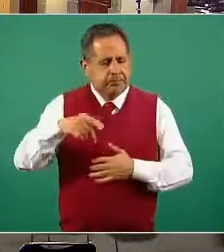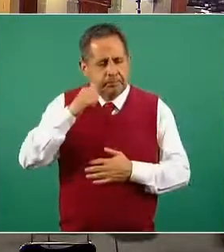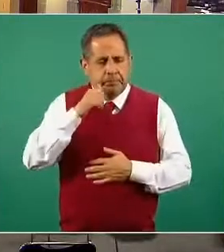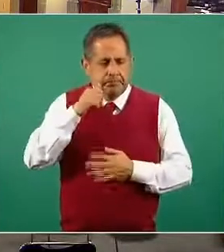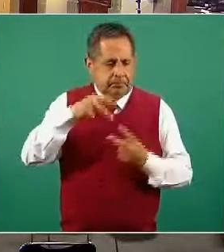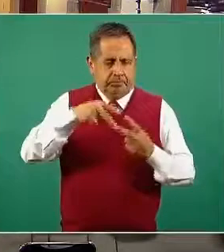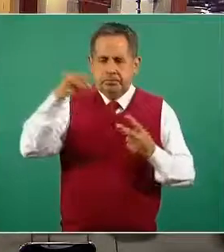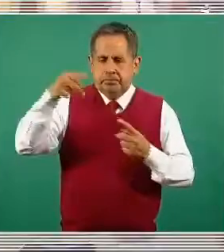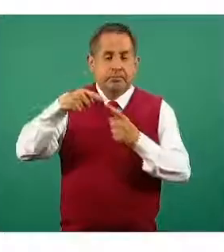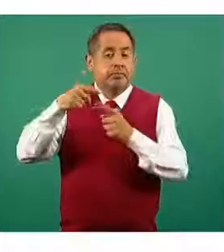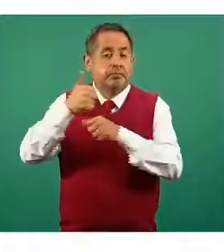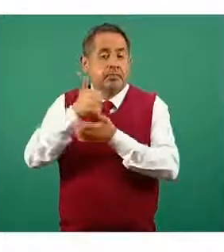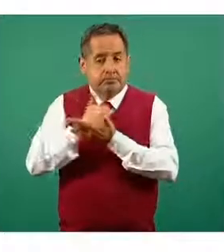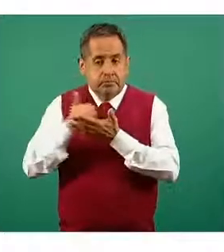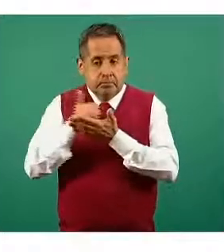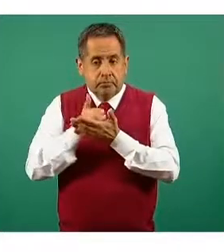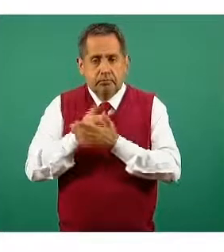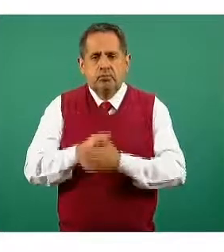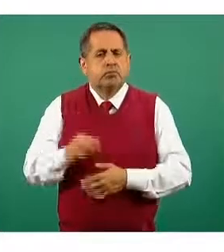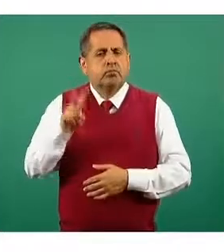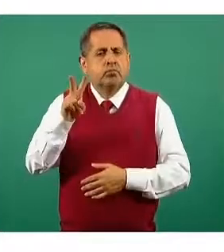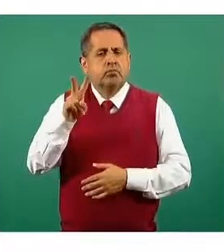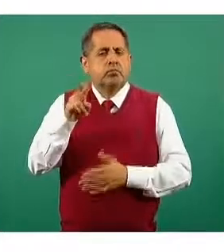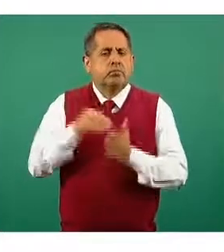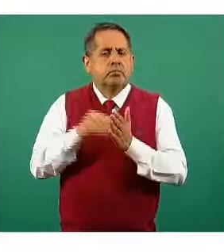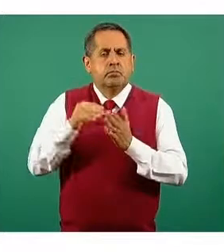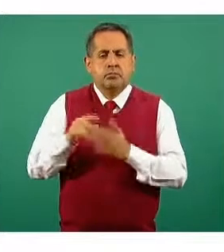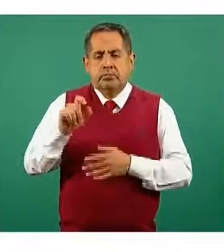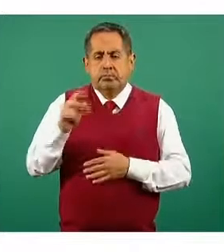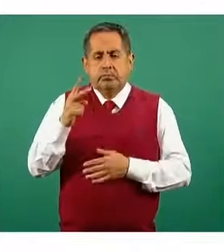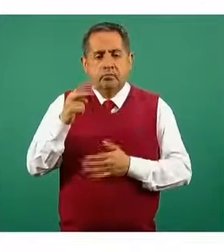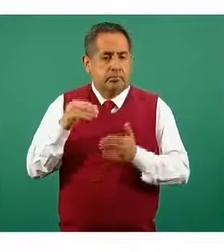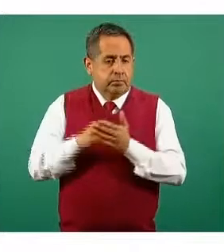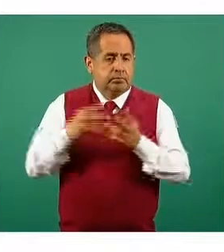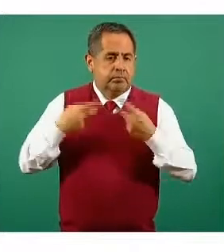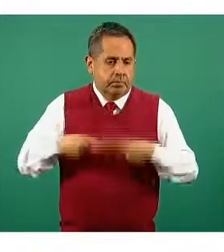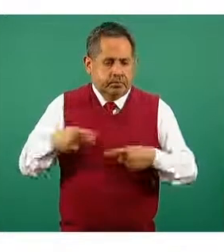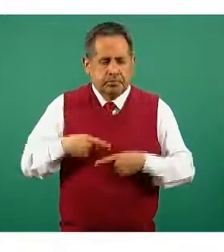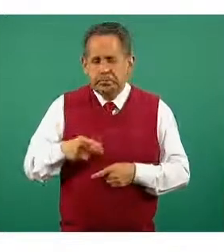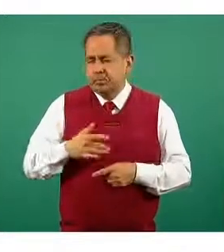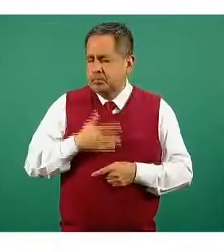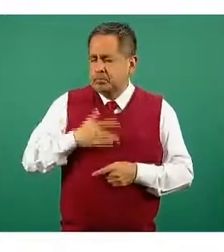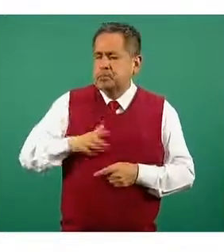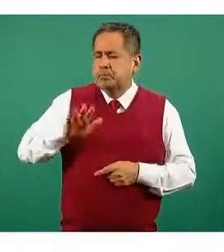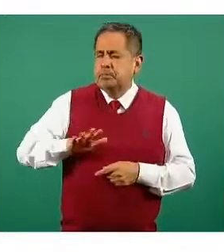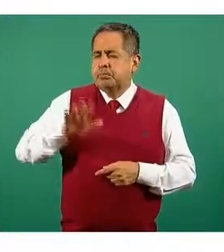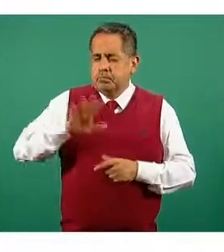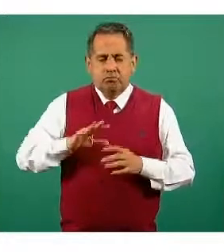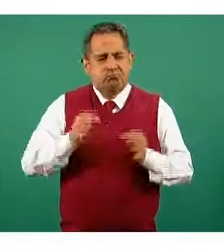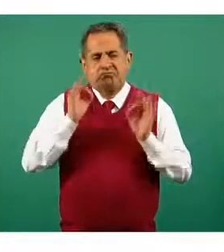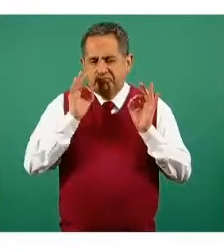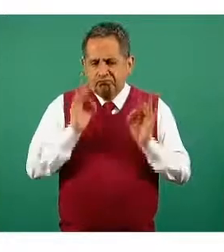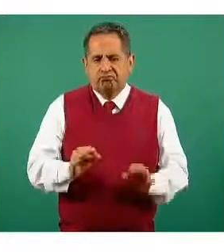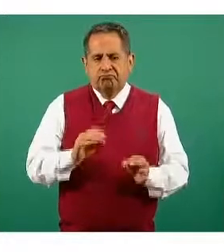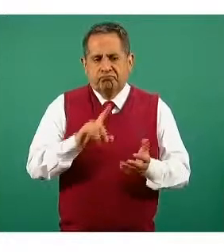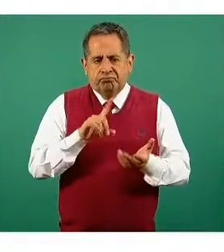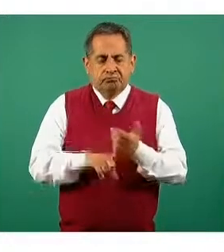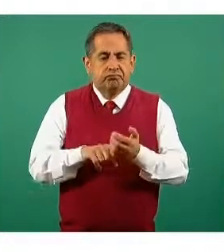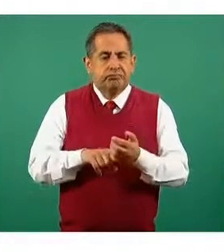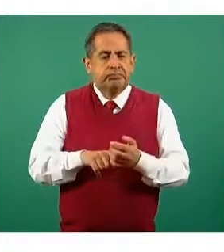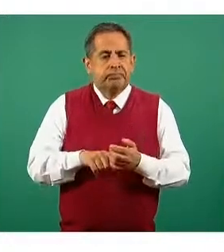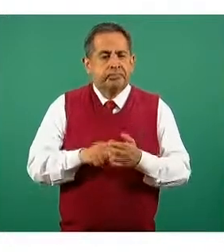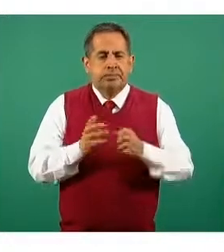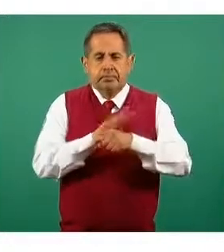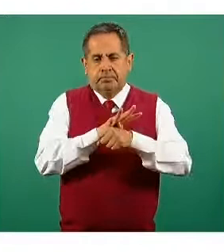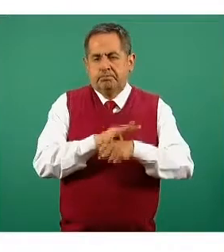la de color azul, están los más de dos millones veintidós mil personas, que para el día de hoy se estiman son casos confirmados de COVID-19